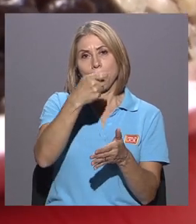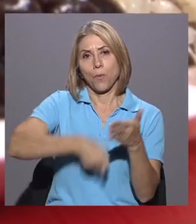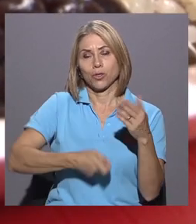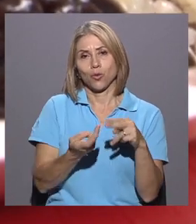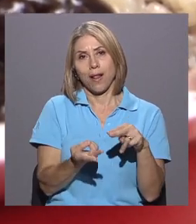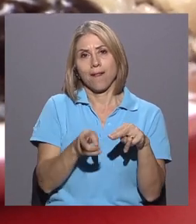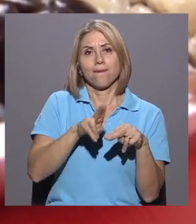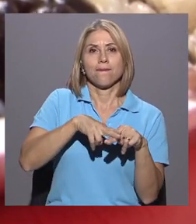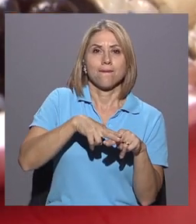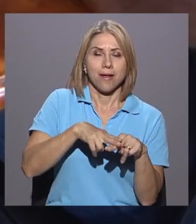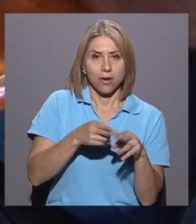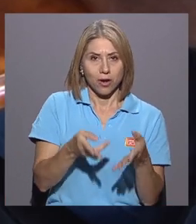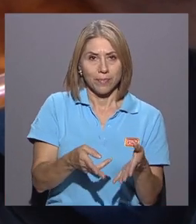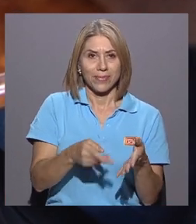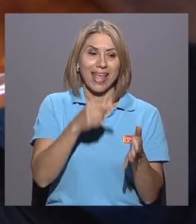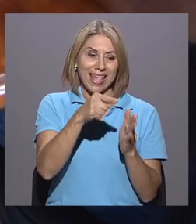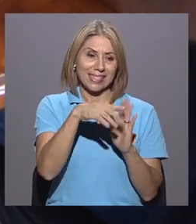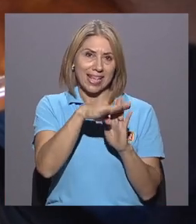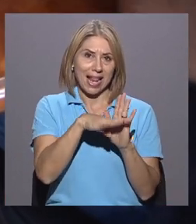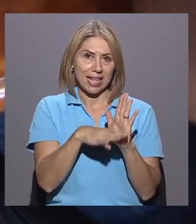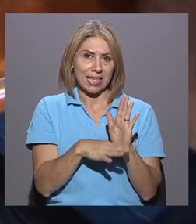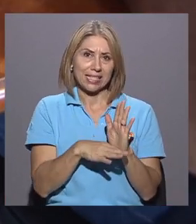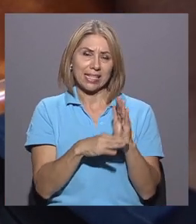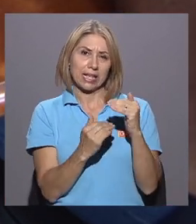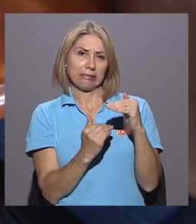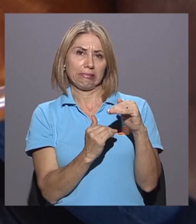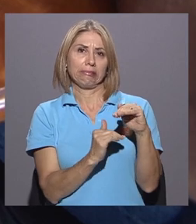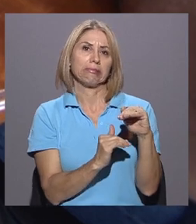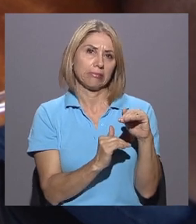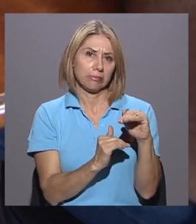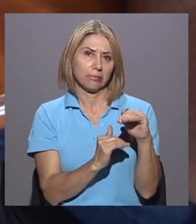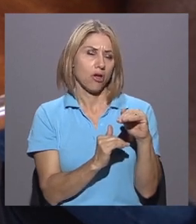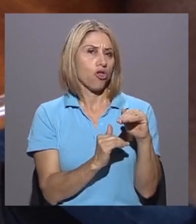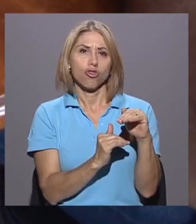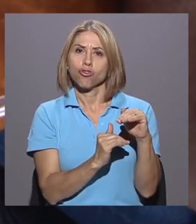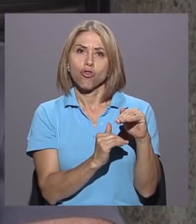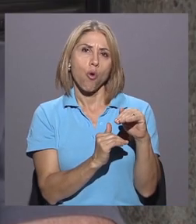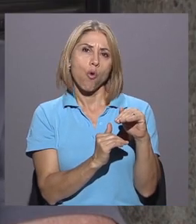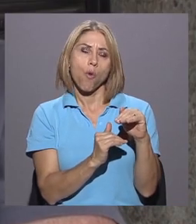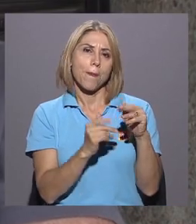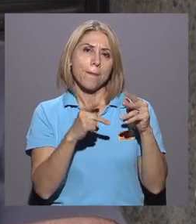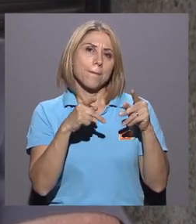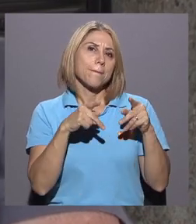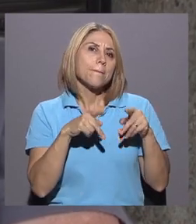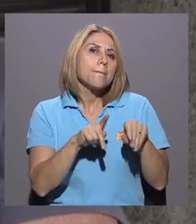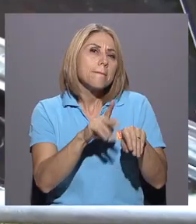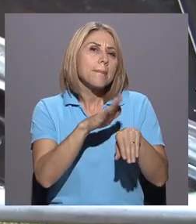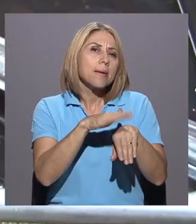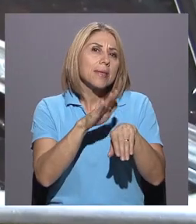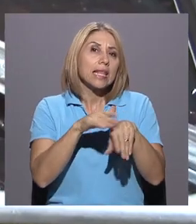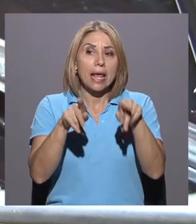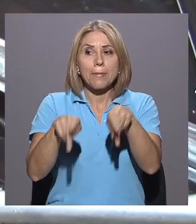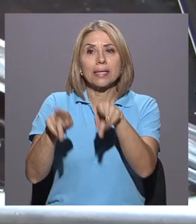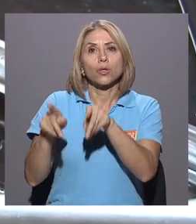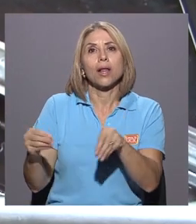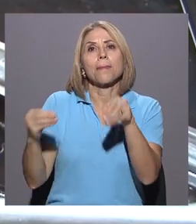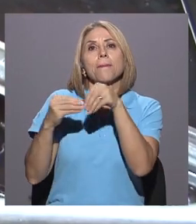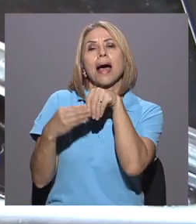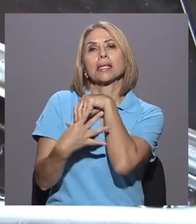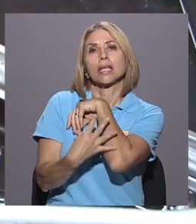bastante restringida de alimentos que no permitiría, por ejemplo, a la población de menores